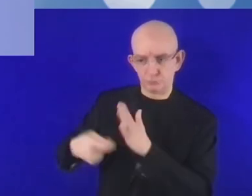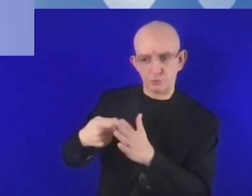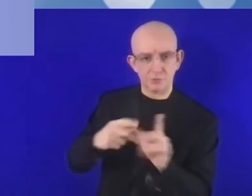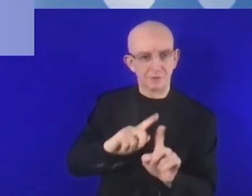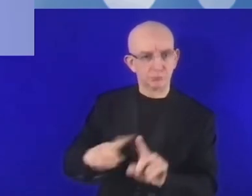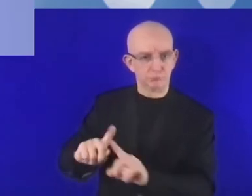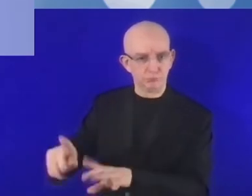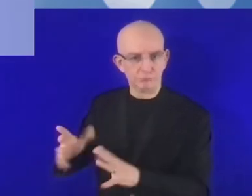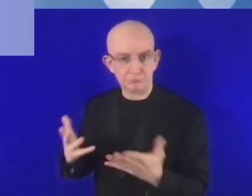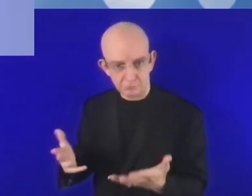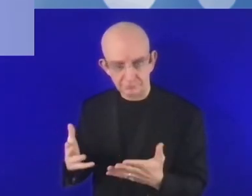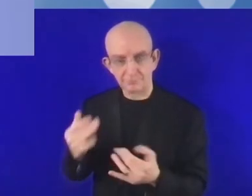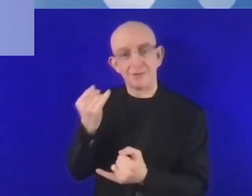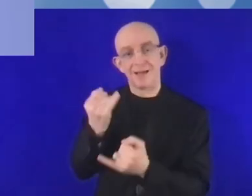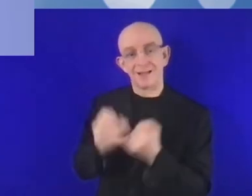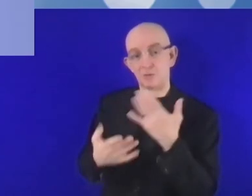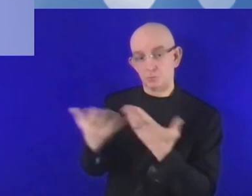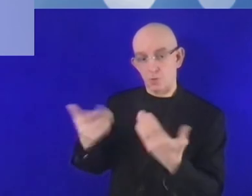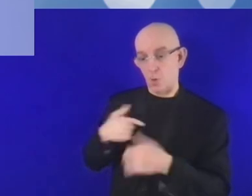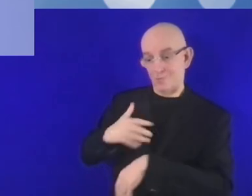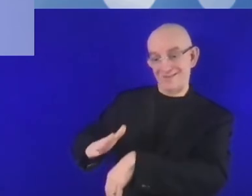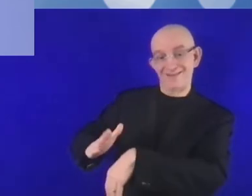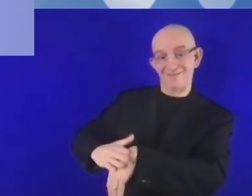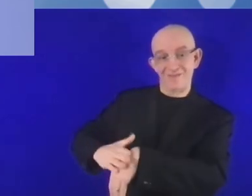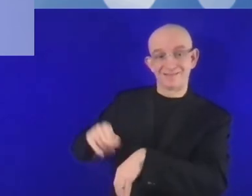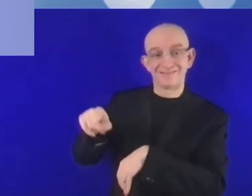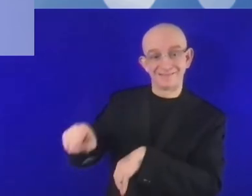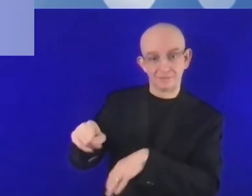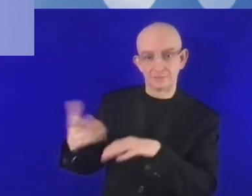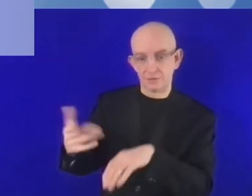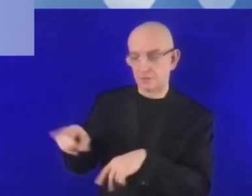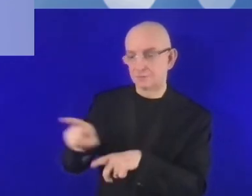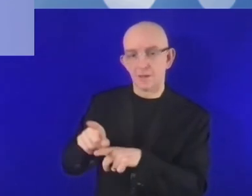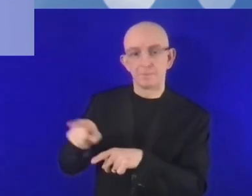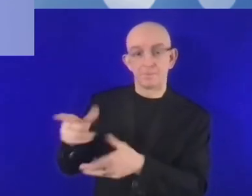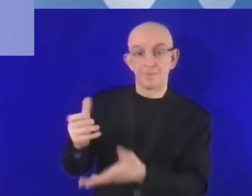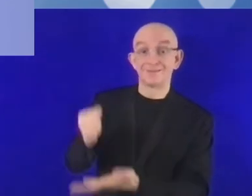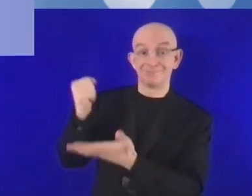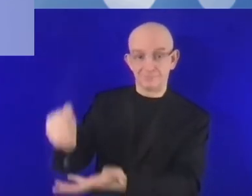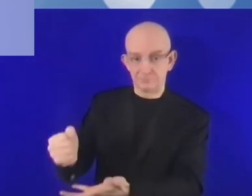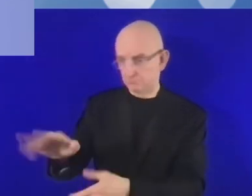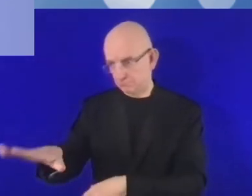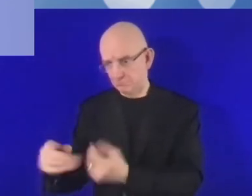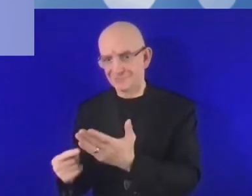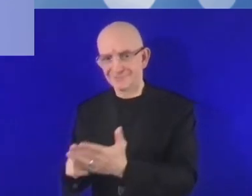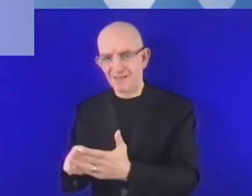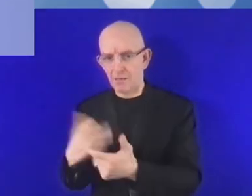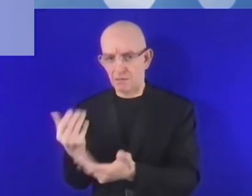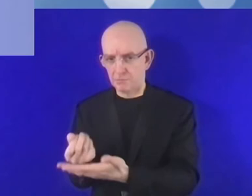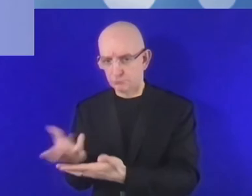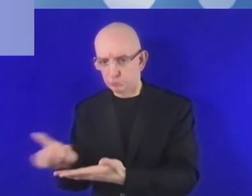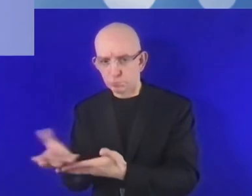Y asimismo, ofrecemos apoyo técnico